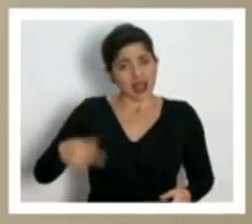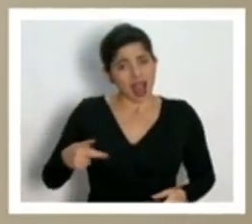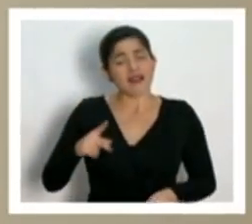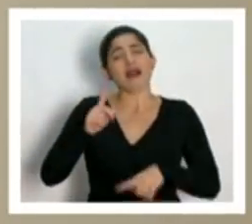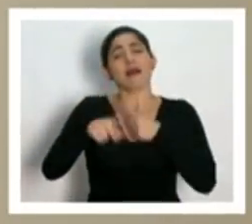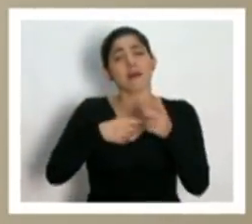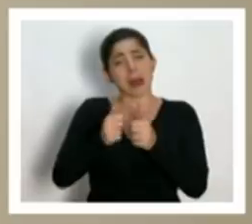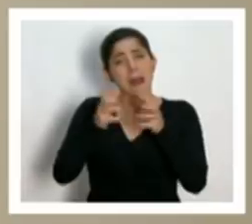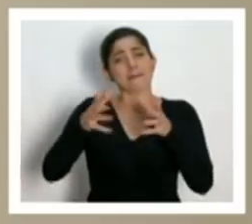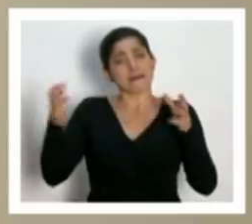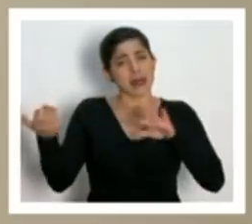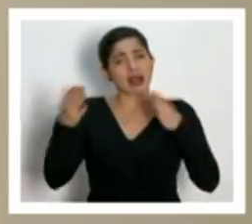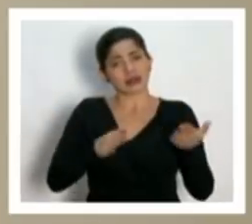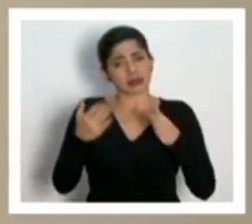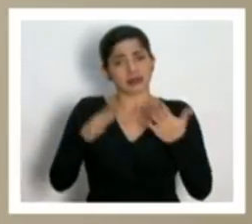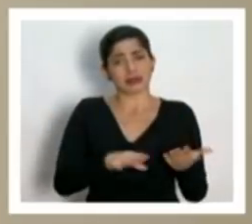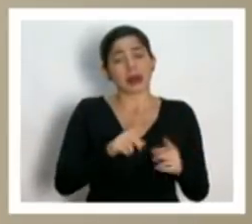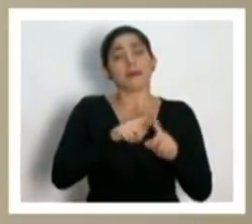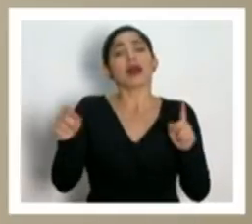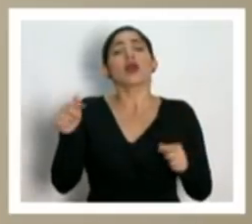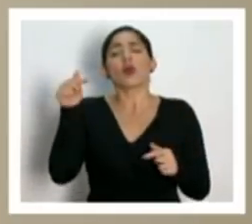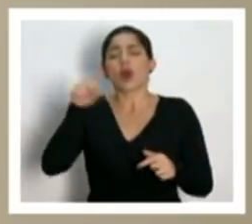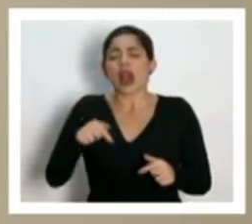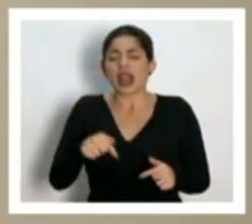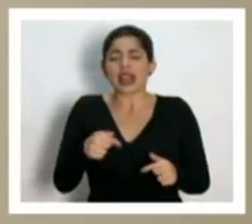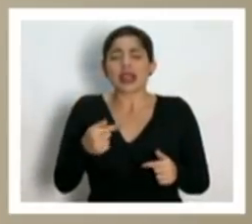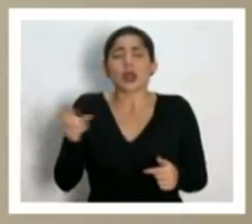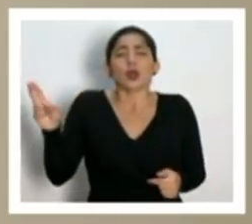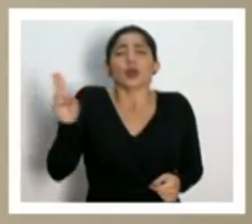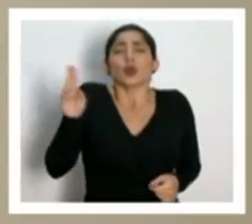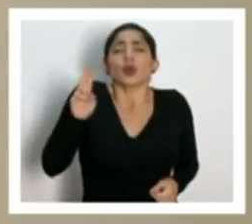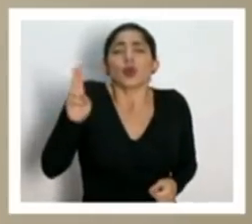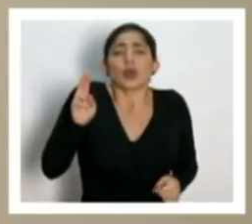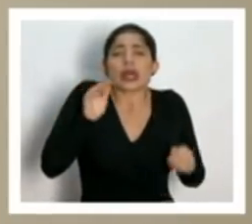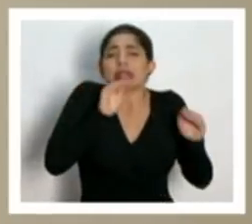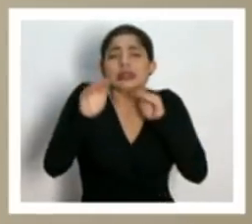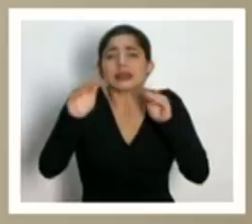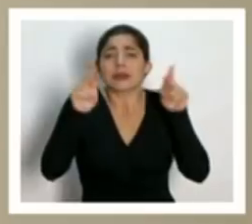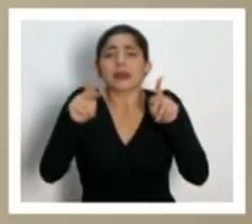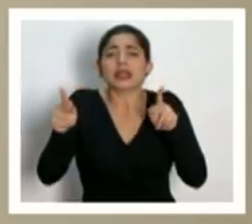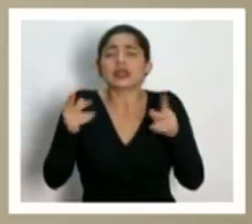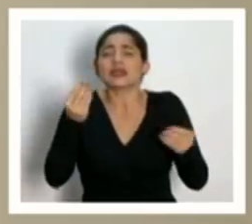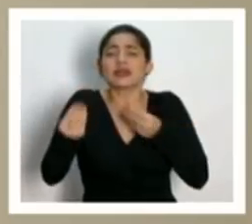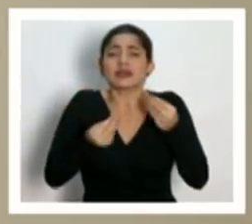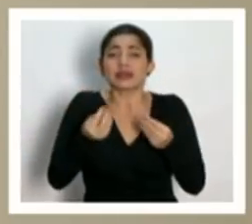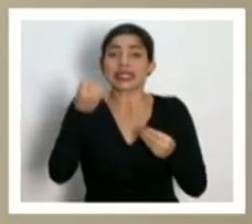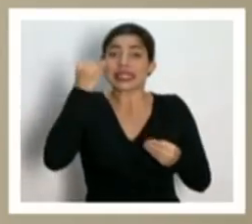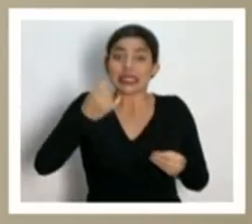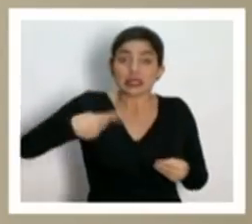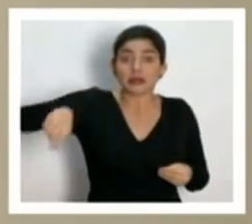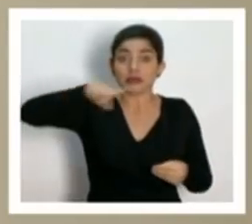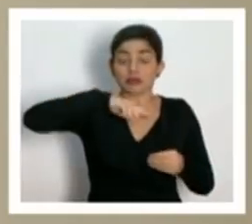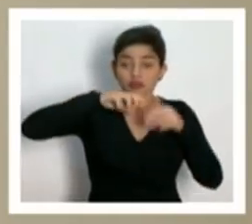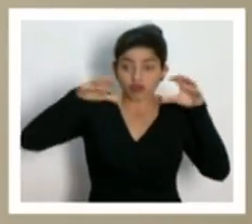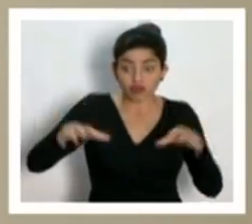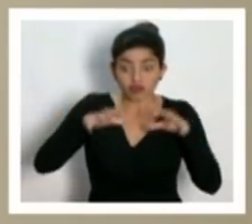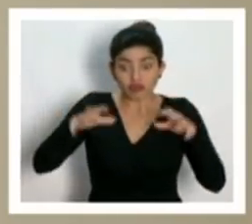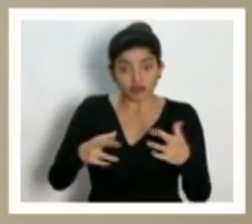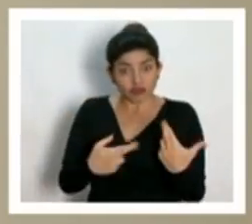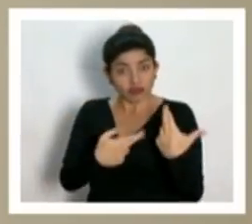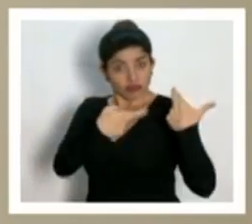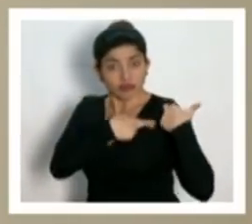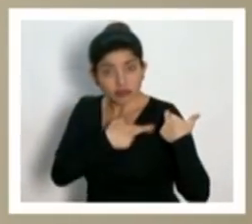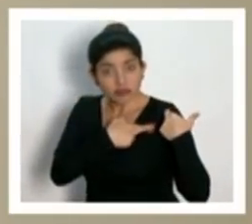fallecidos recordemos que aquí lo que estamos urgiendo al país es que si actuamos de forma responsable